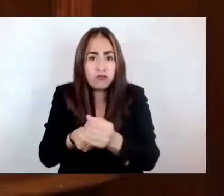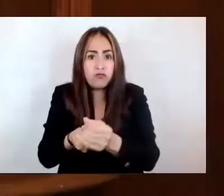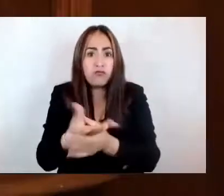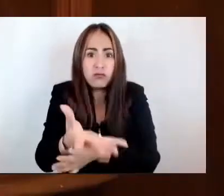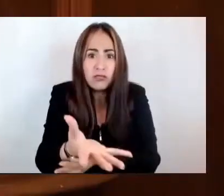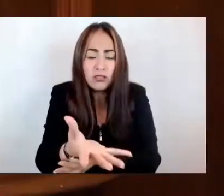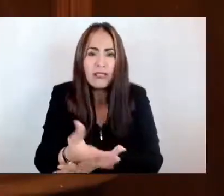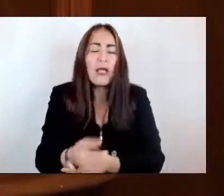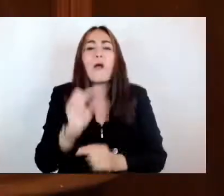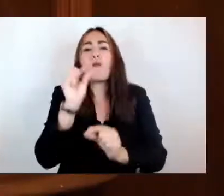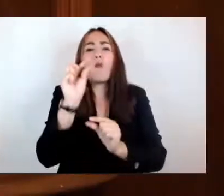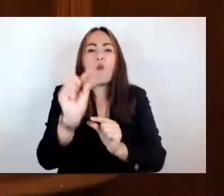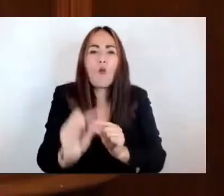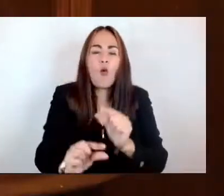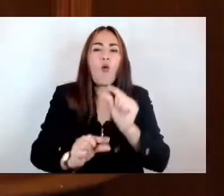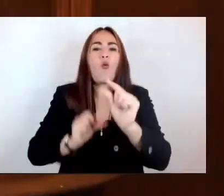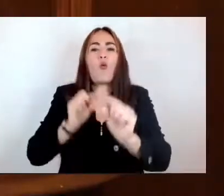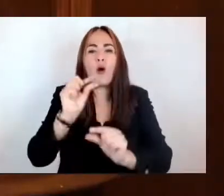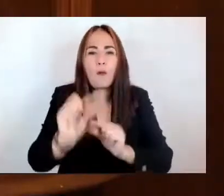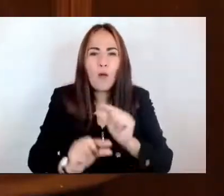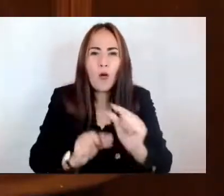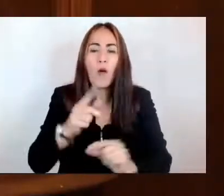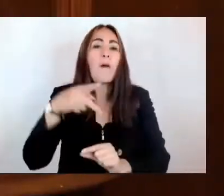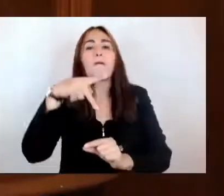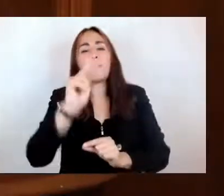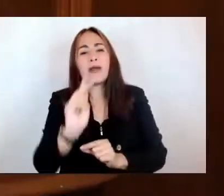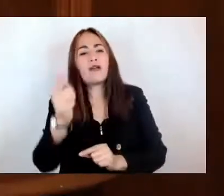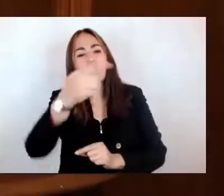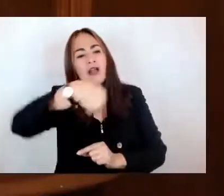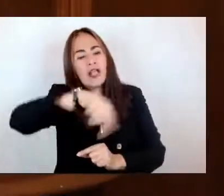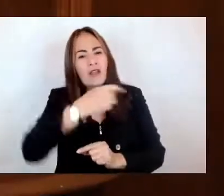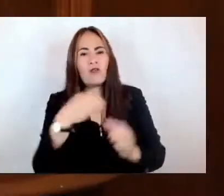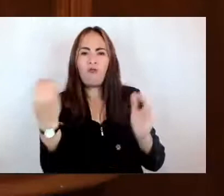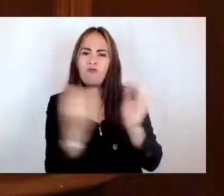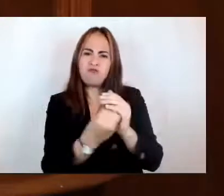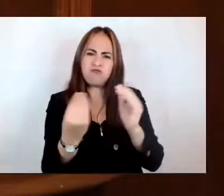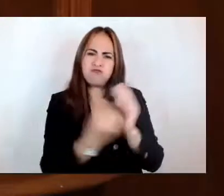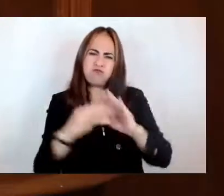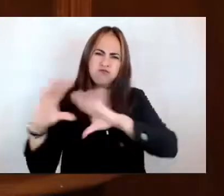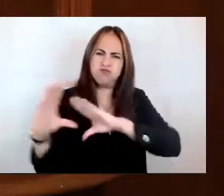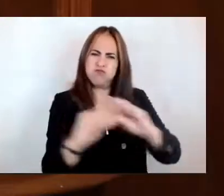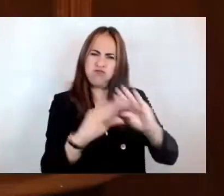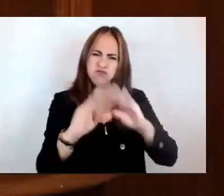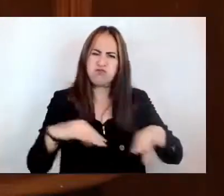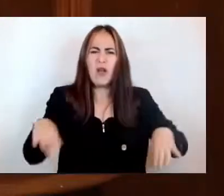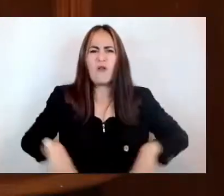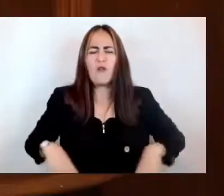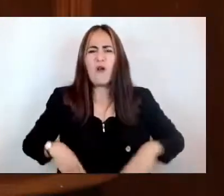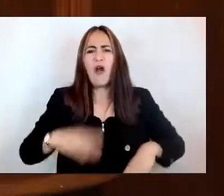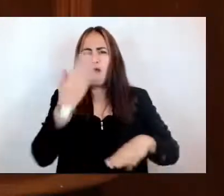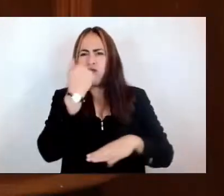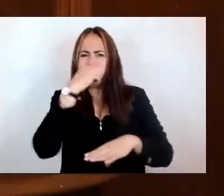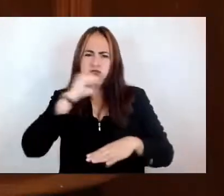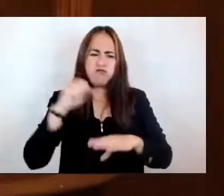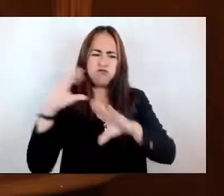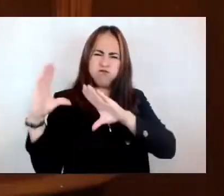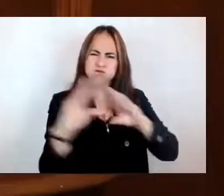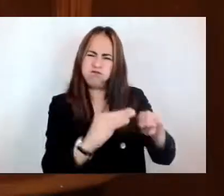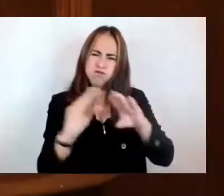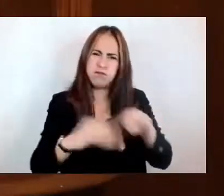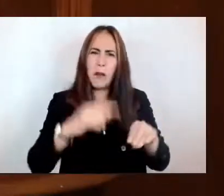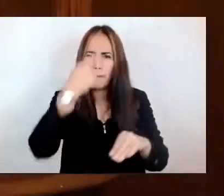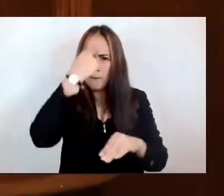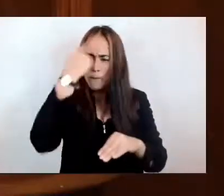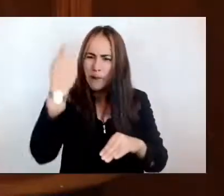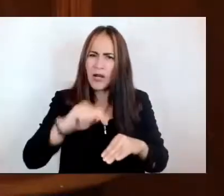paulatino, pero dotándolos de un mejor desarrollo de capacidades, destrezas y habilidades para estar en capacidad